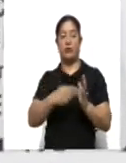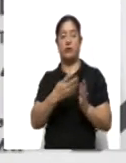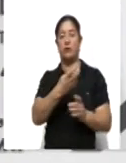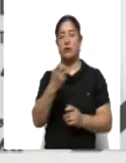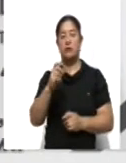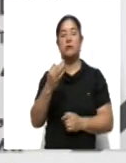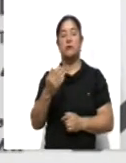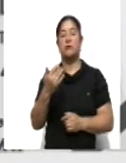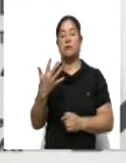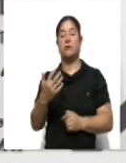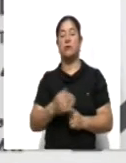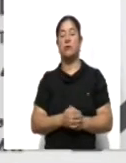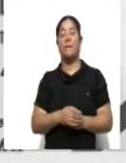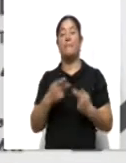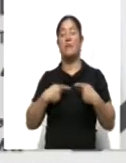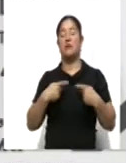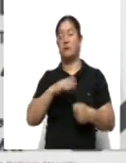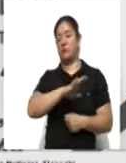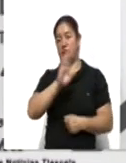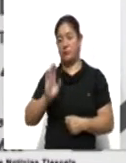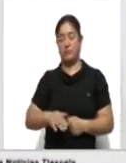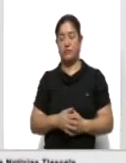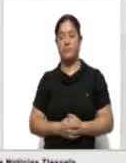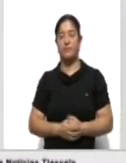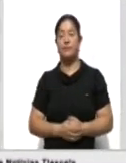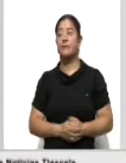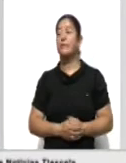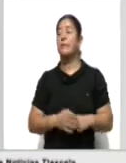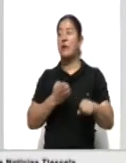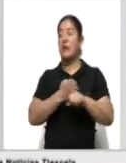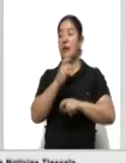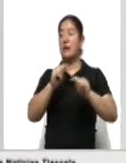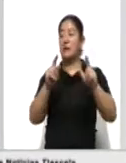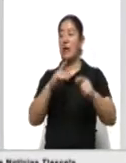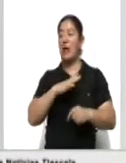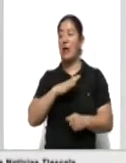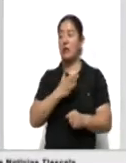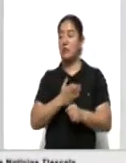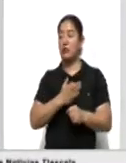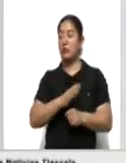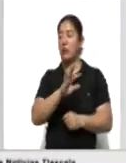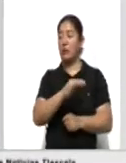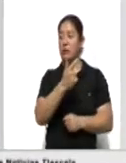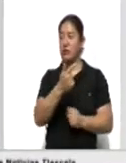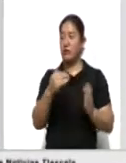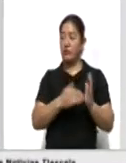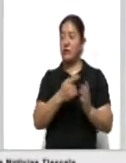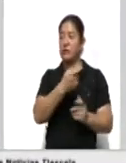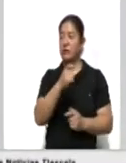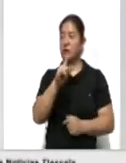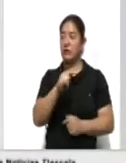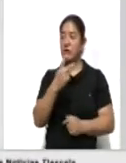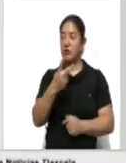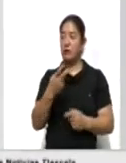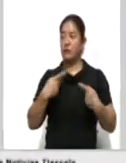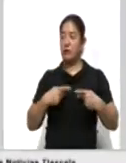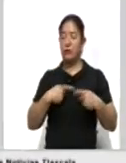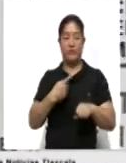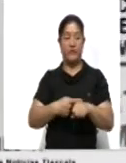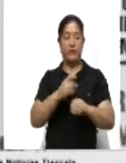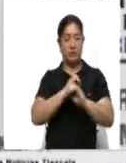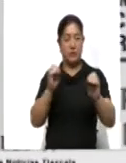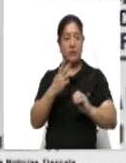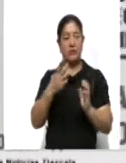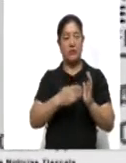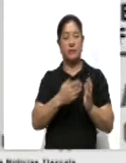.455 fallecimientos. El estado registra hasta este momento 47.172 casos negativos